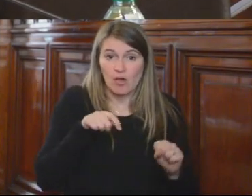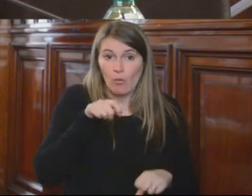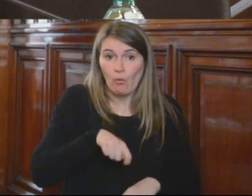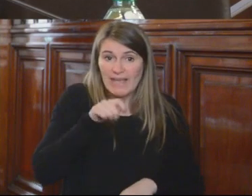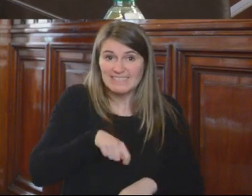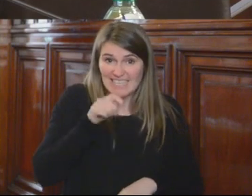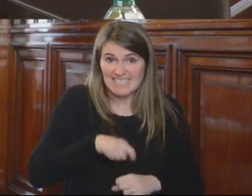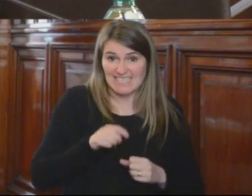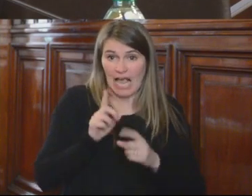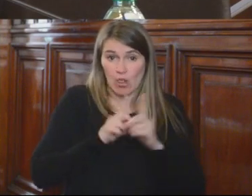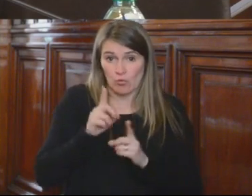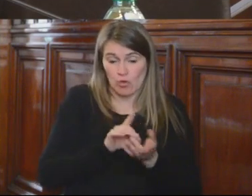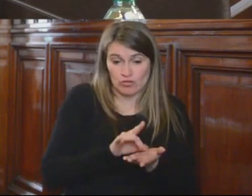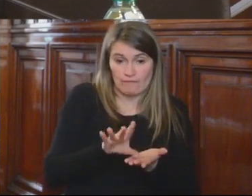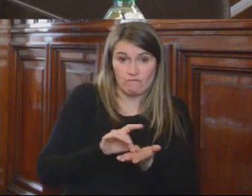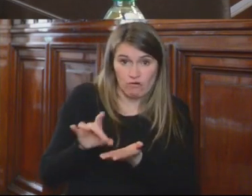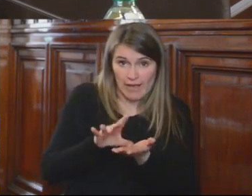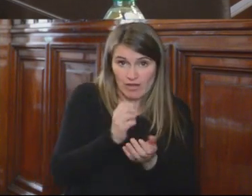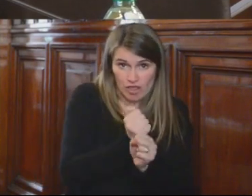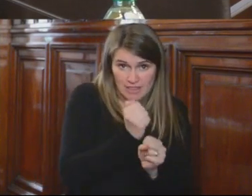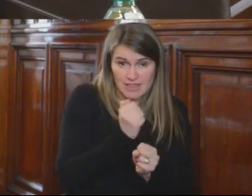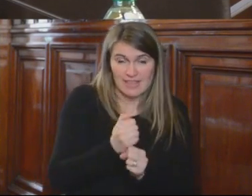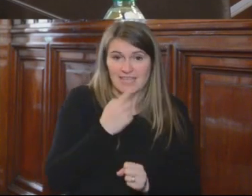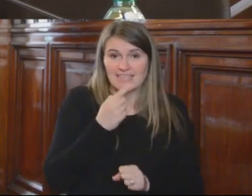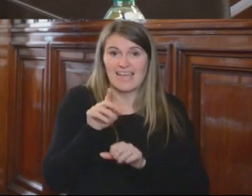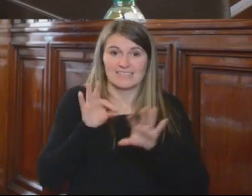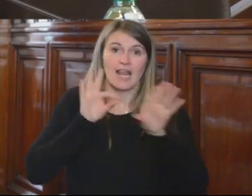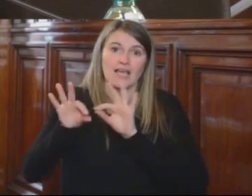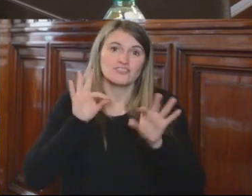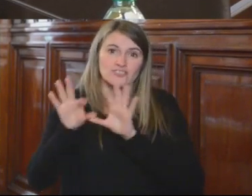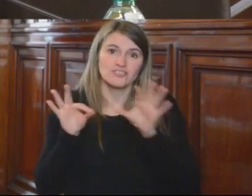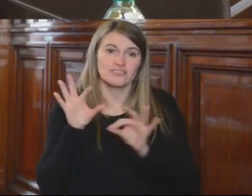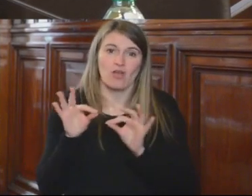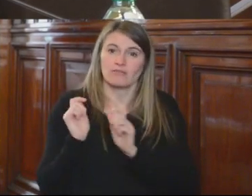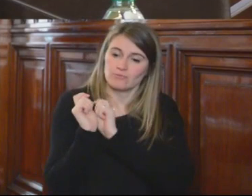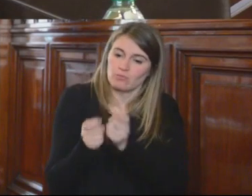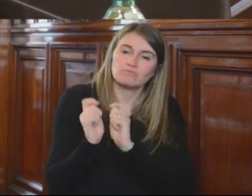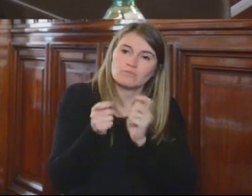para participar en el proceso de selección y designación de los jueces.